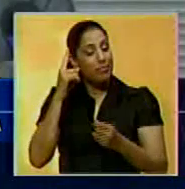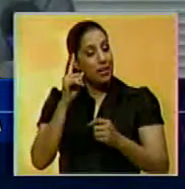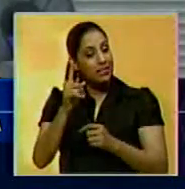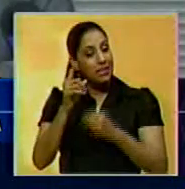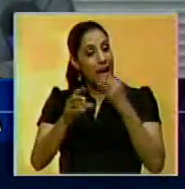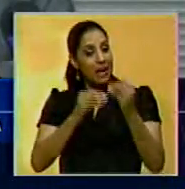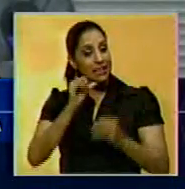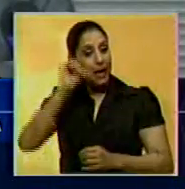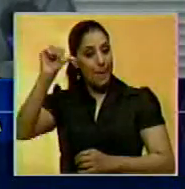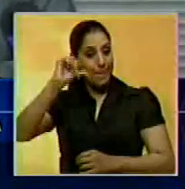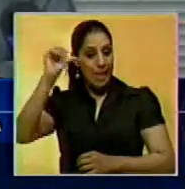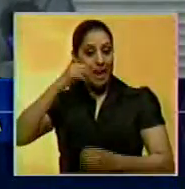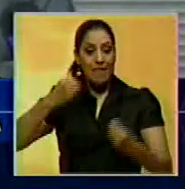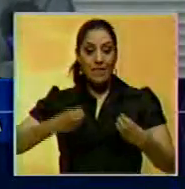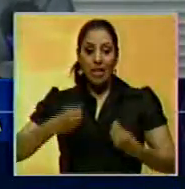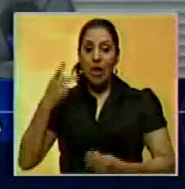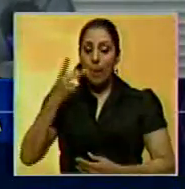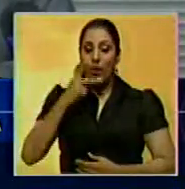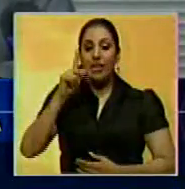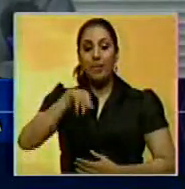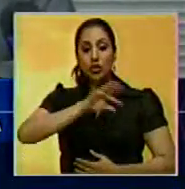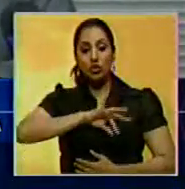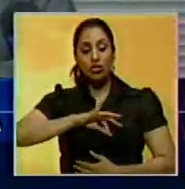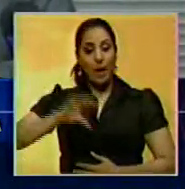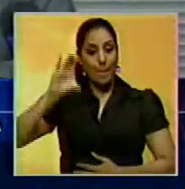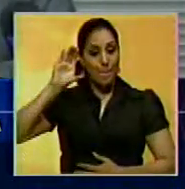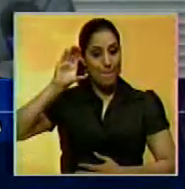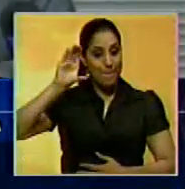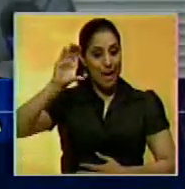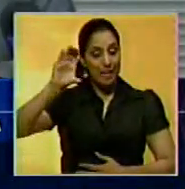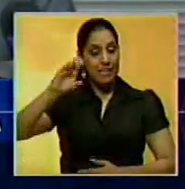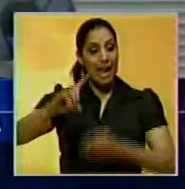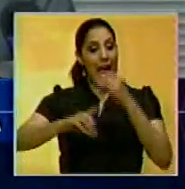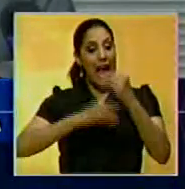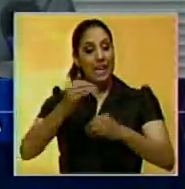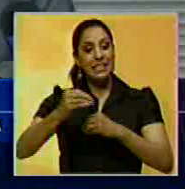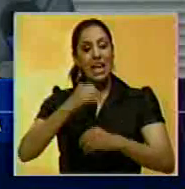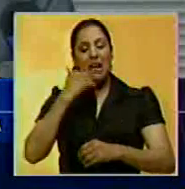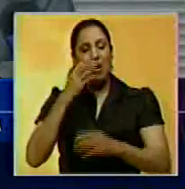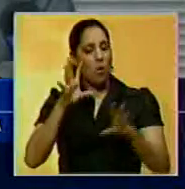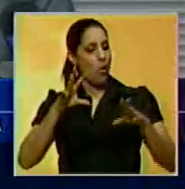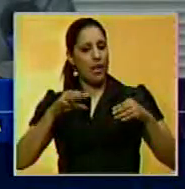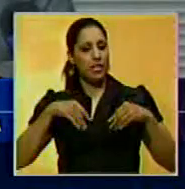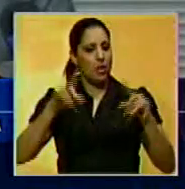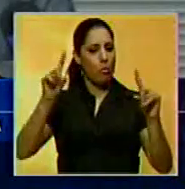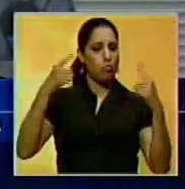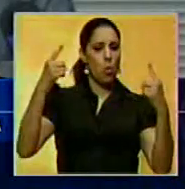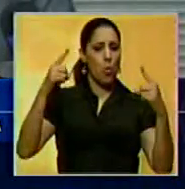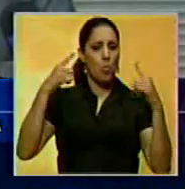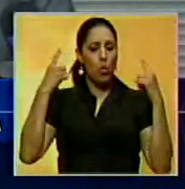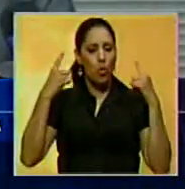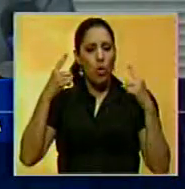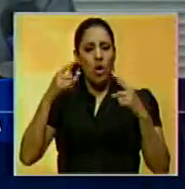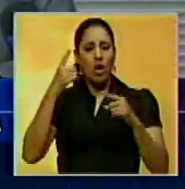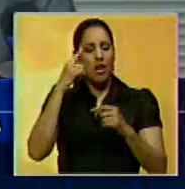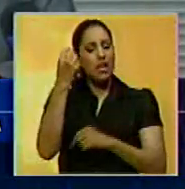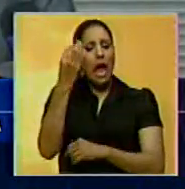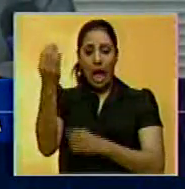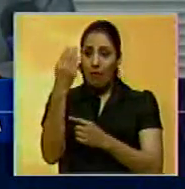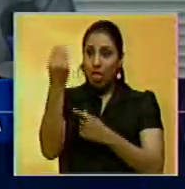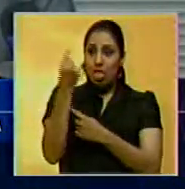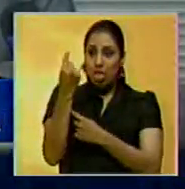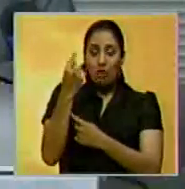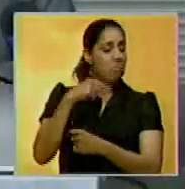que tiene para la vida política y social del país realizar actos en desacato a las sentencias proferidas